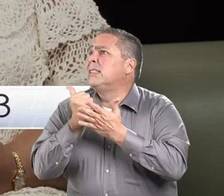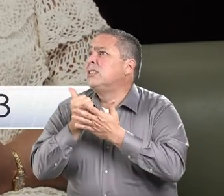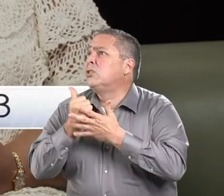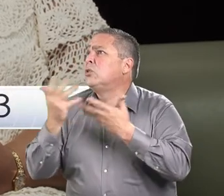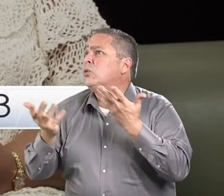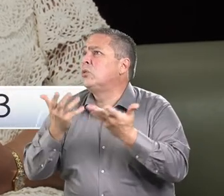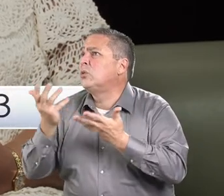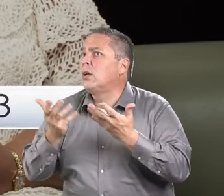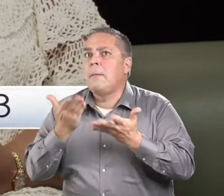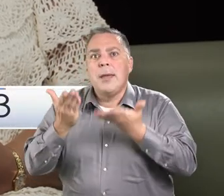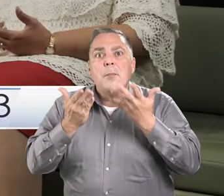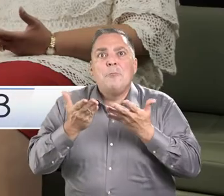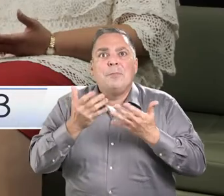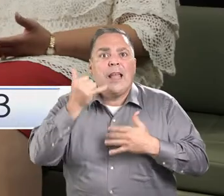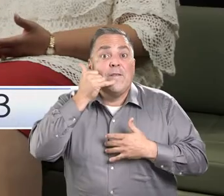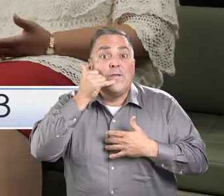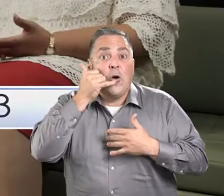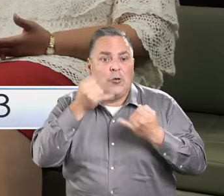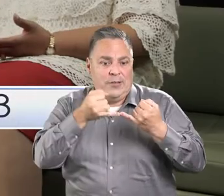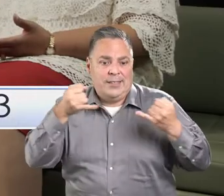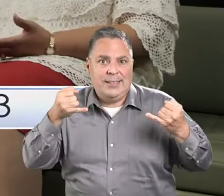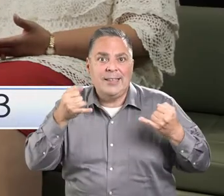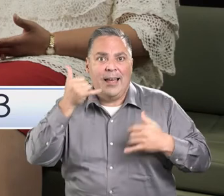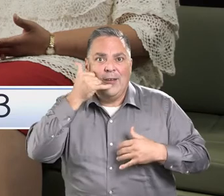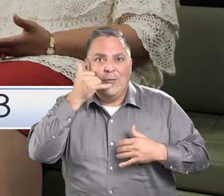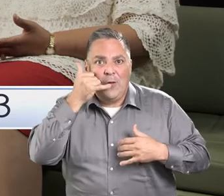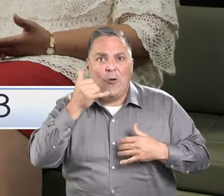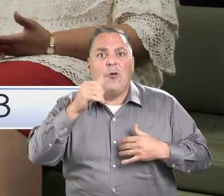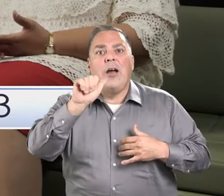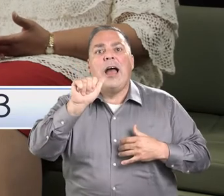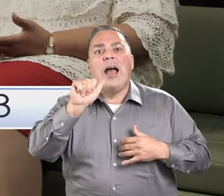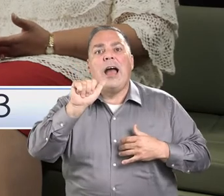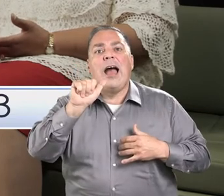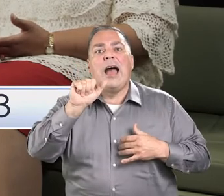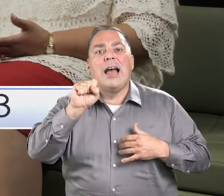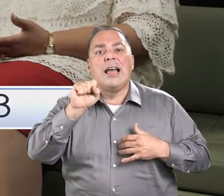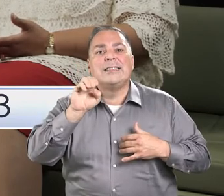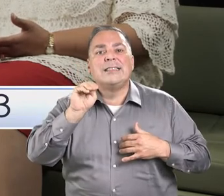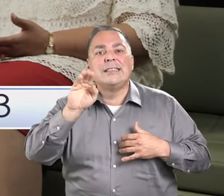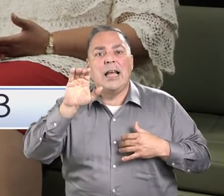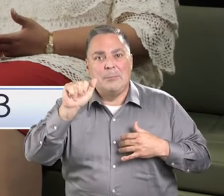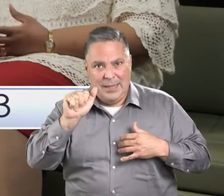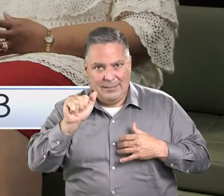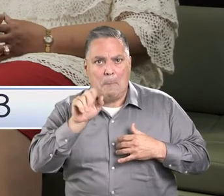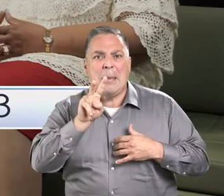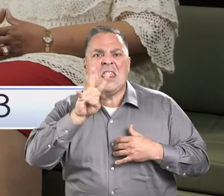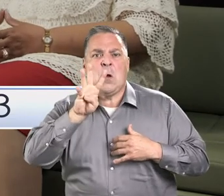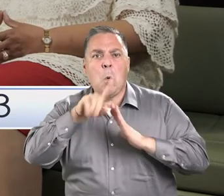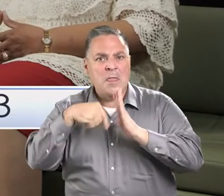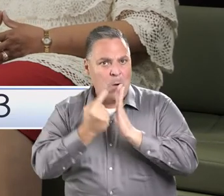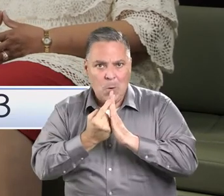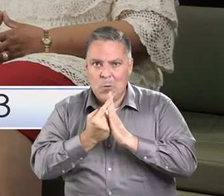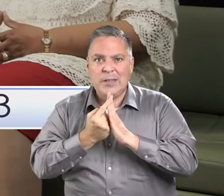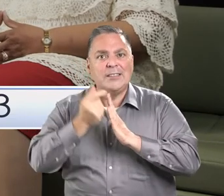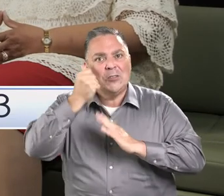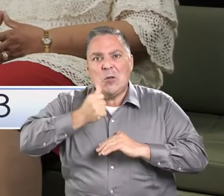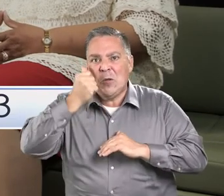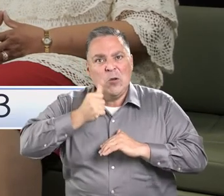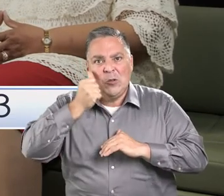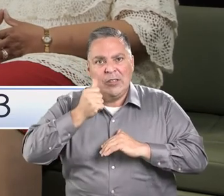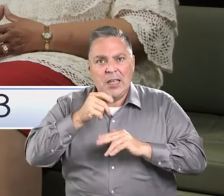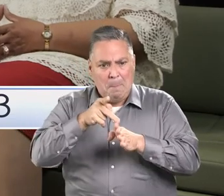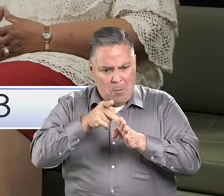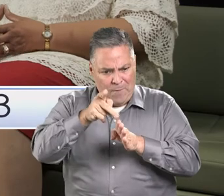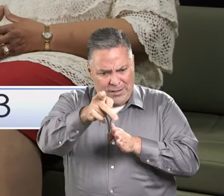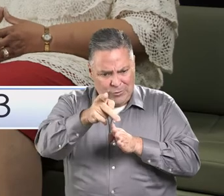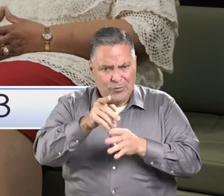primera ayuda psicosocial donde se brinda el servicio 24 horas los 7 días de la semana. Hay profesionales de